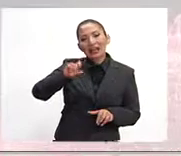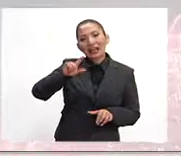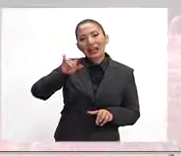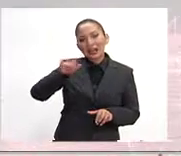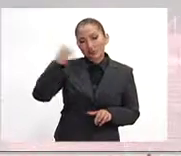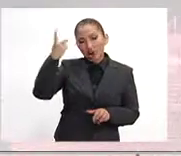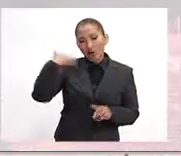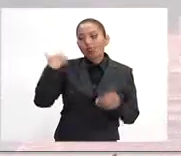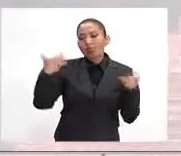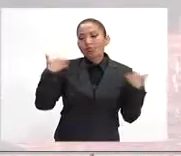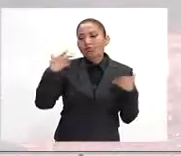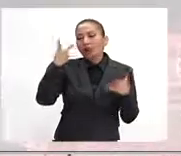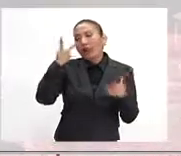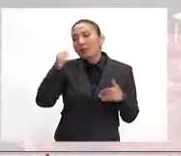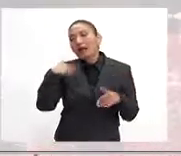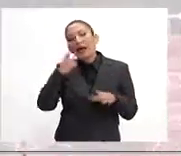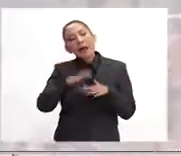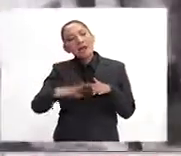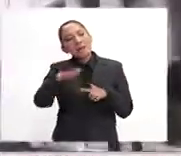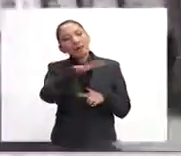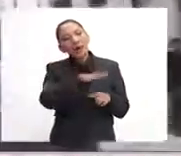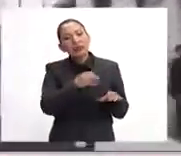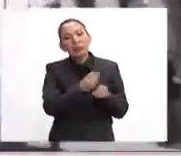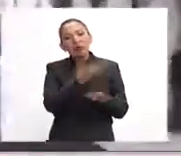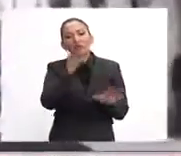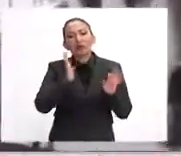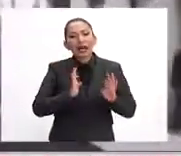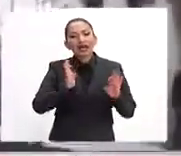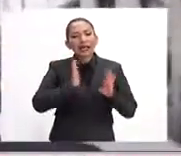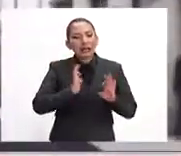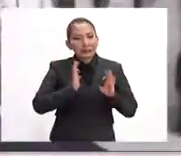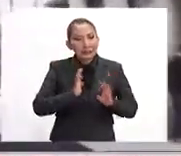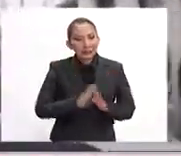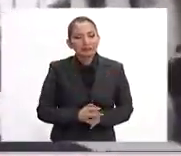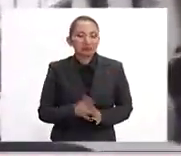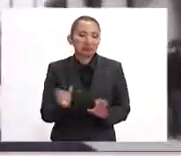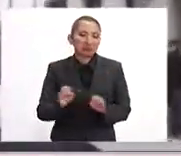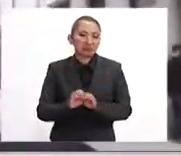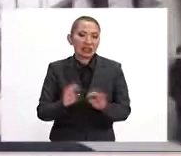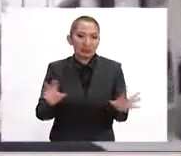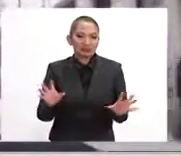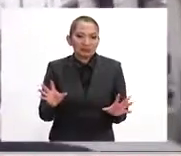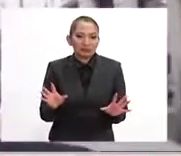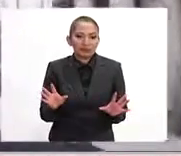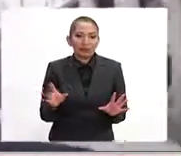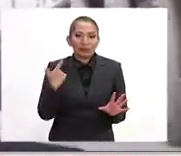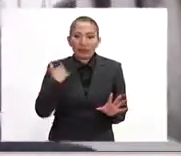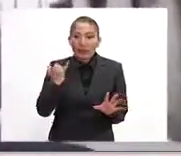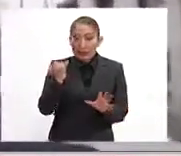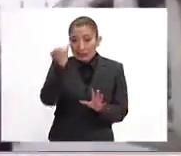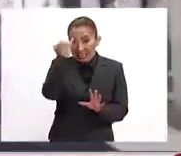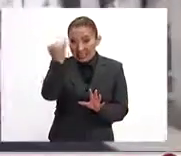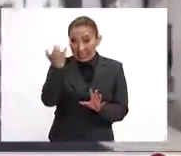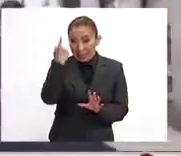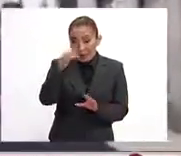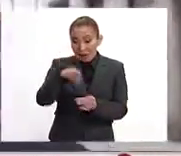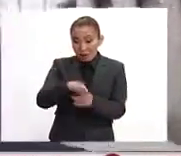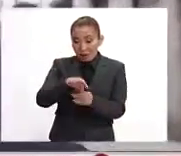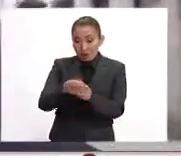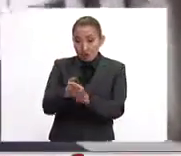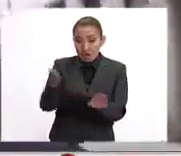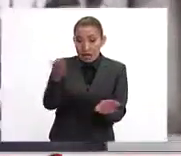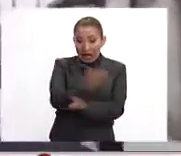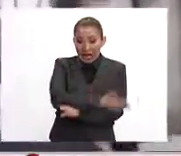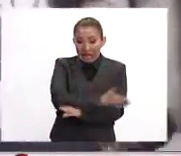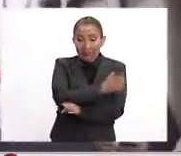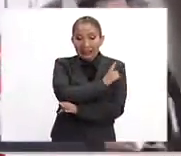Salí a dar un paseo para ver cómo estaba el ambiente, mucha calma, mucha tranquilidad. Y bueno, sí, la idea de las elecciones adelantadas, que